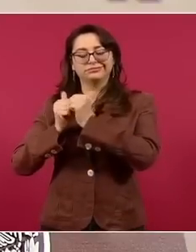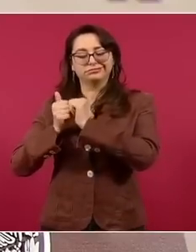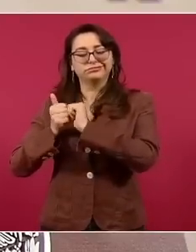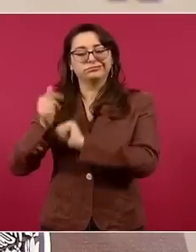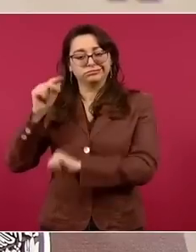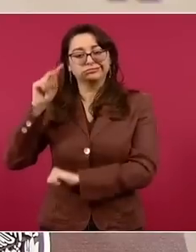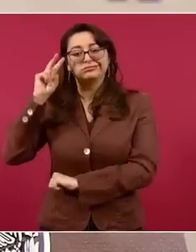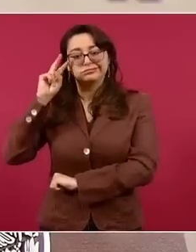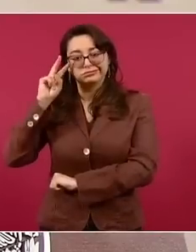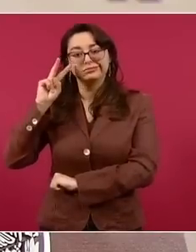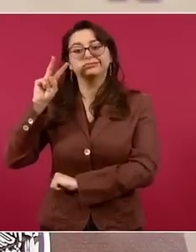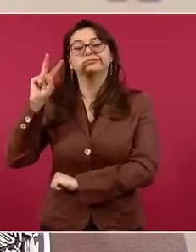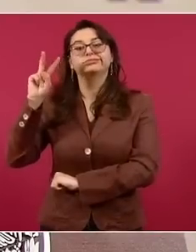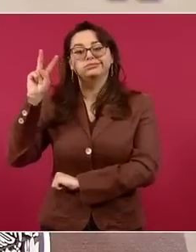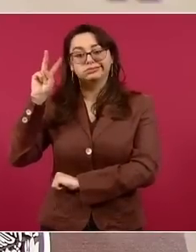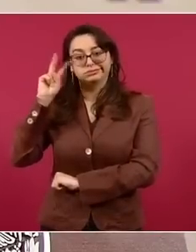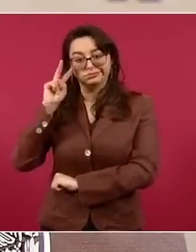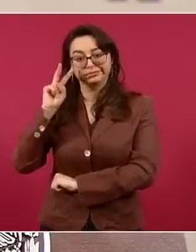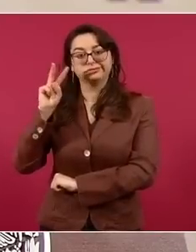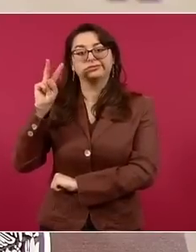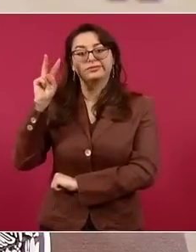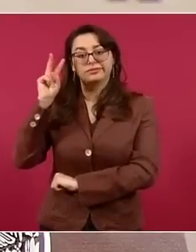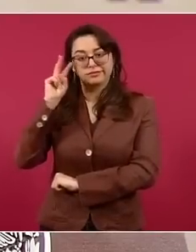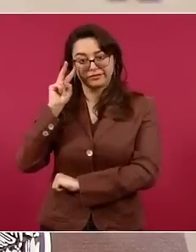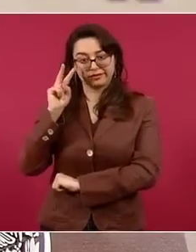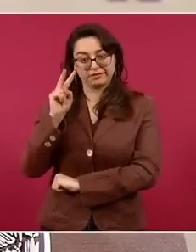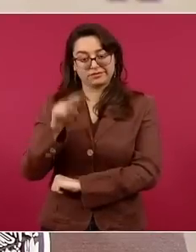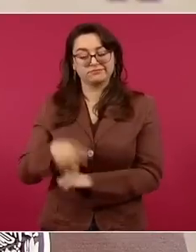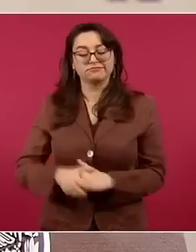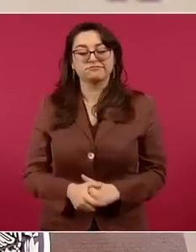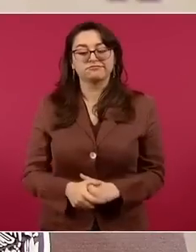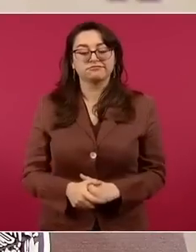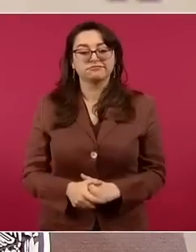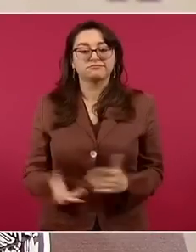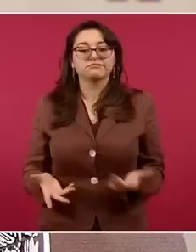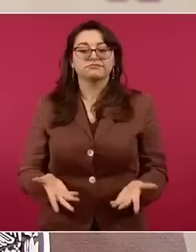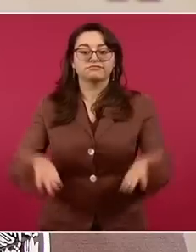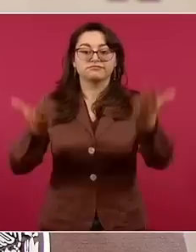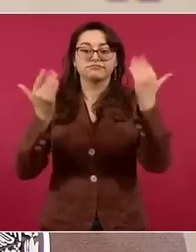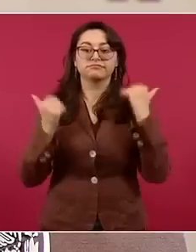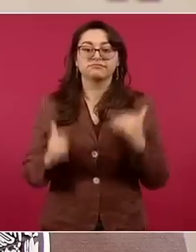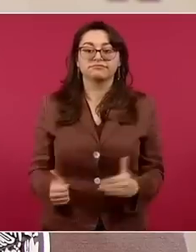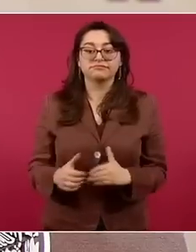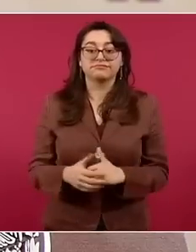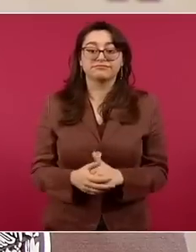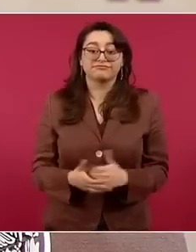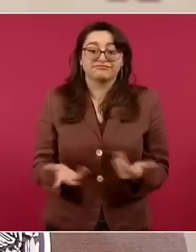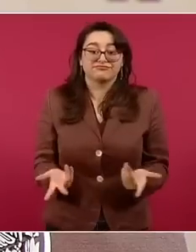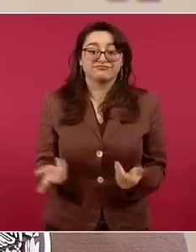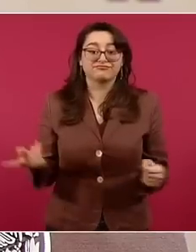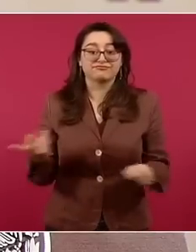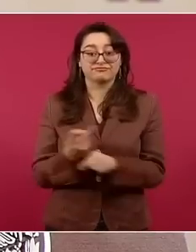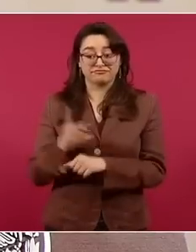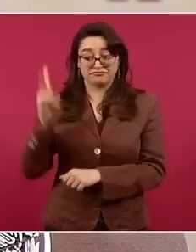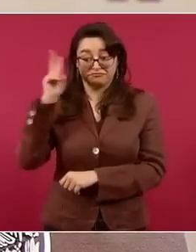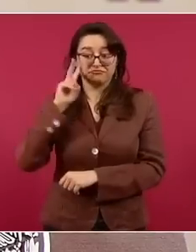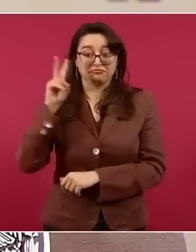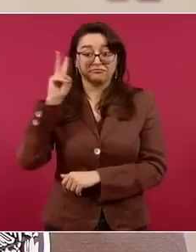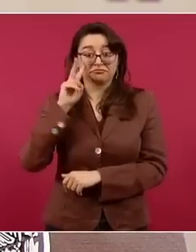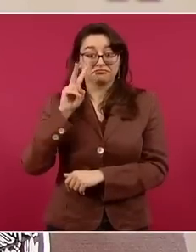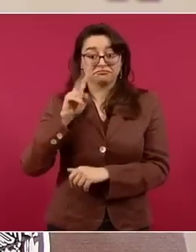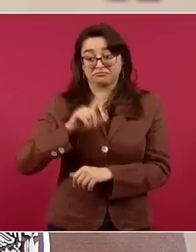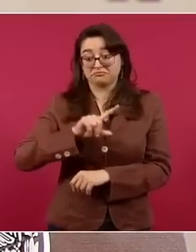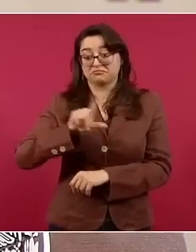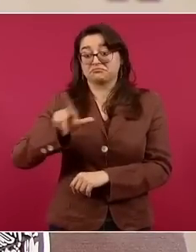Vemos la siguiente, ya comentaba el presidente, de los estragos que puede causar, el estrago más terrible desde luego es la pérdida de la vida, la